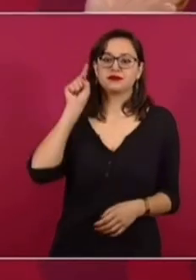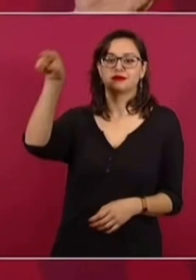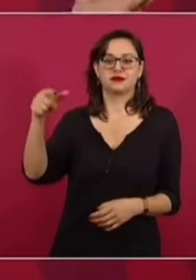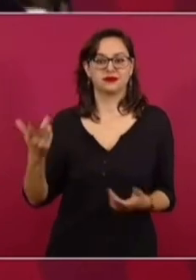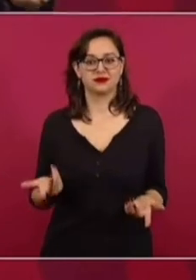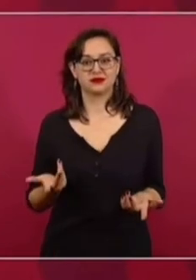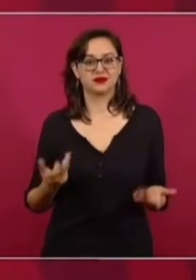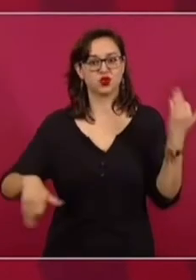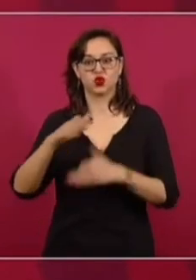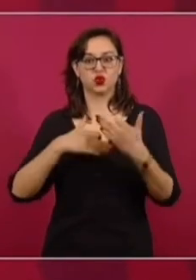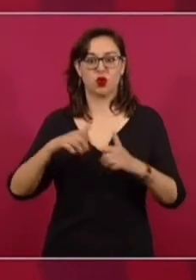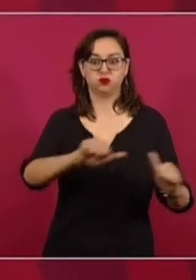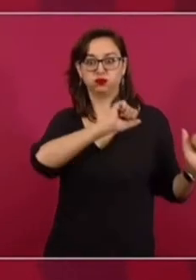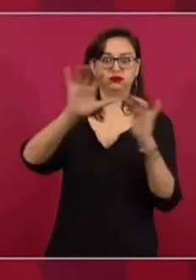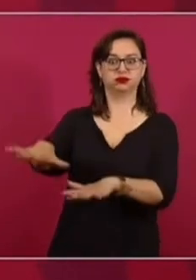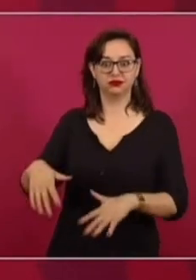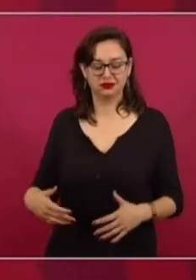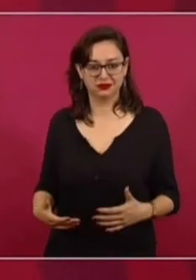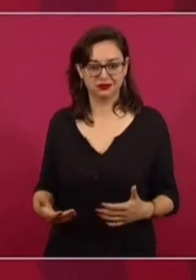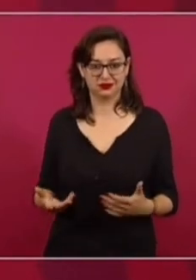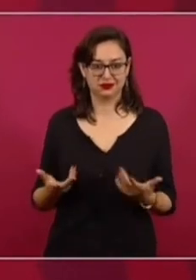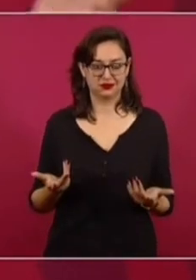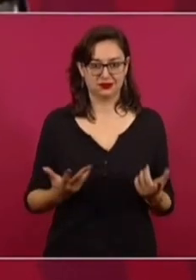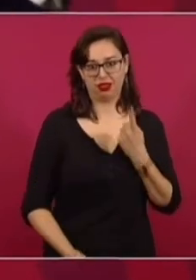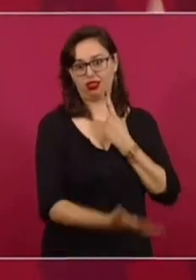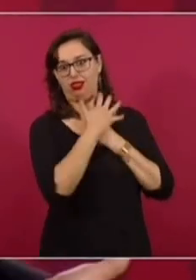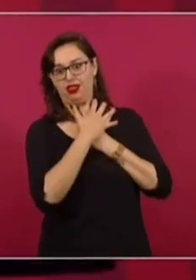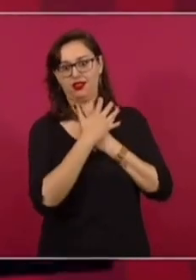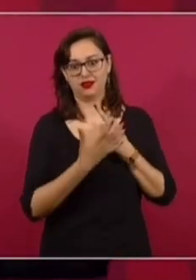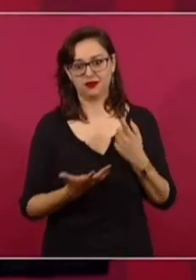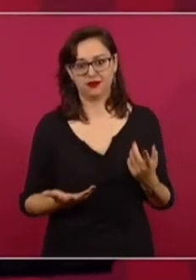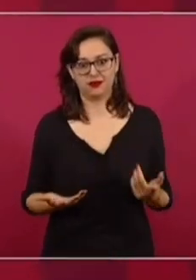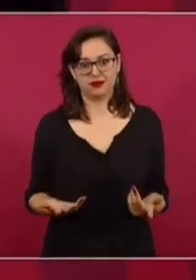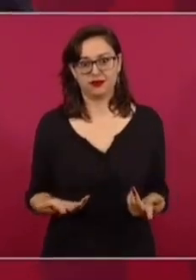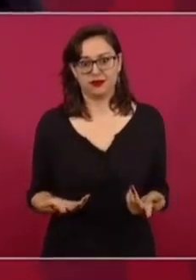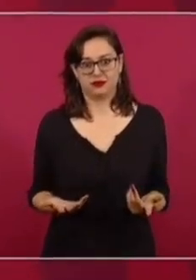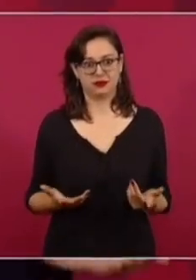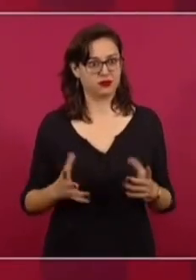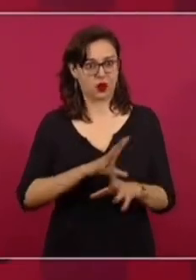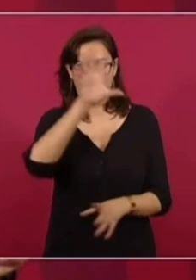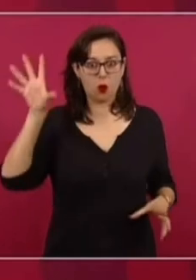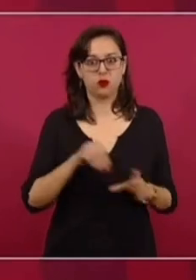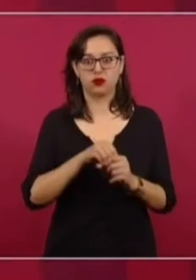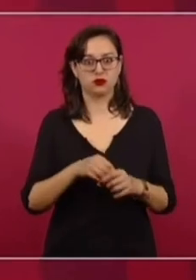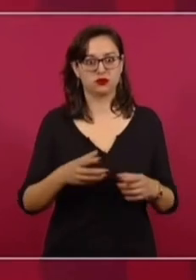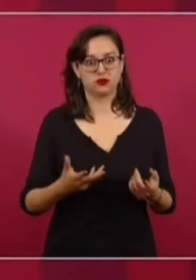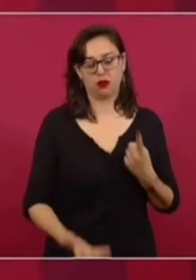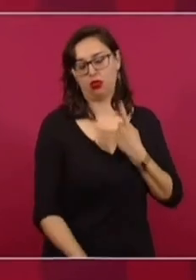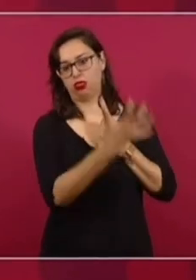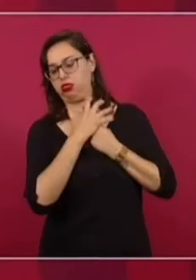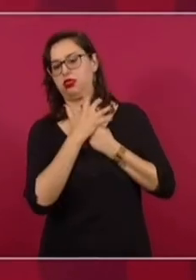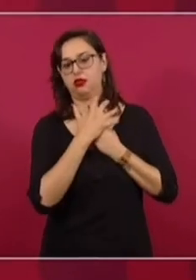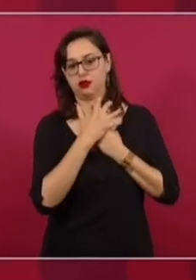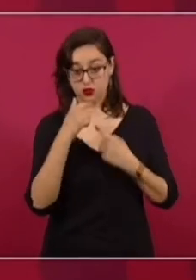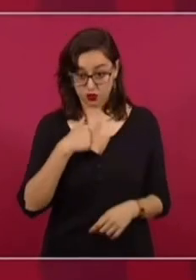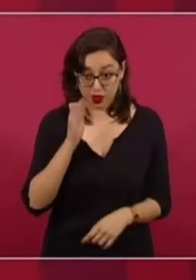atender a todos los del CIDE o a todo el grupo de Aguilar Camín, a todo el grupo de Krause,